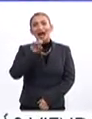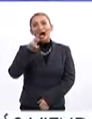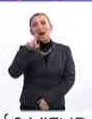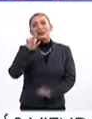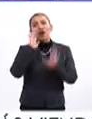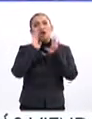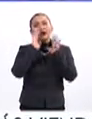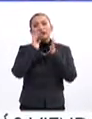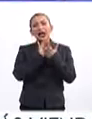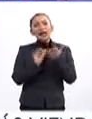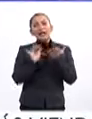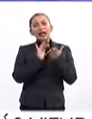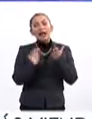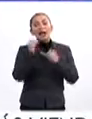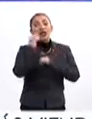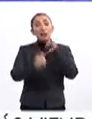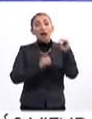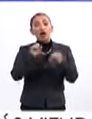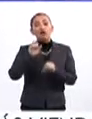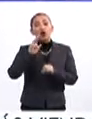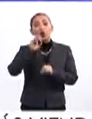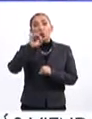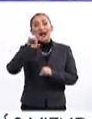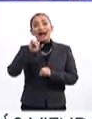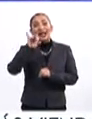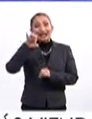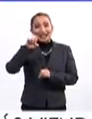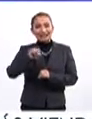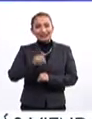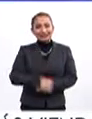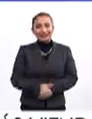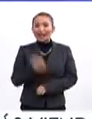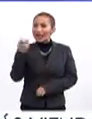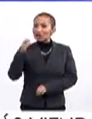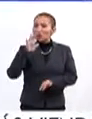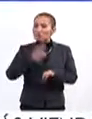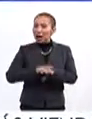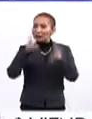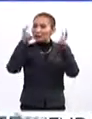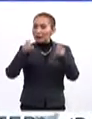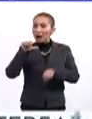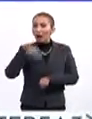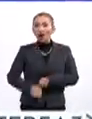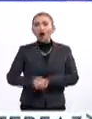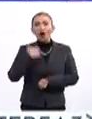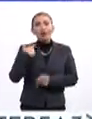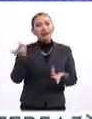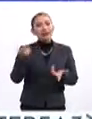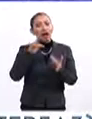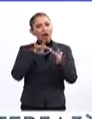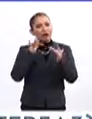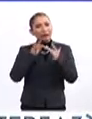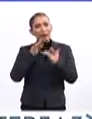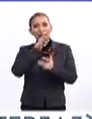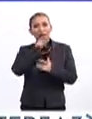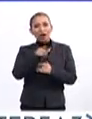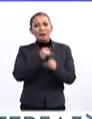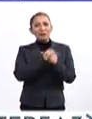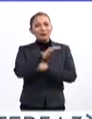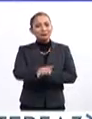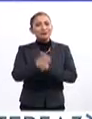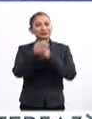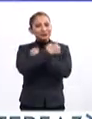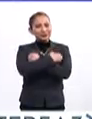nos confiesa que ha leído las obras de Sor Juana Inés de la Cruz. Esto y mucho más hoy en el programa que te conecta con lo mejor de la